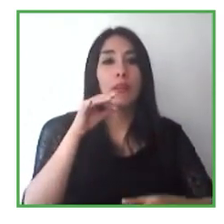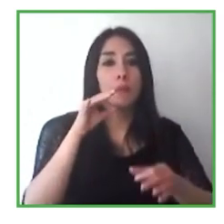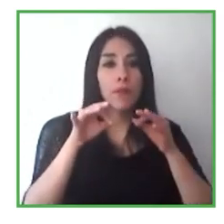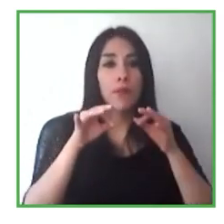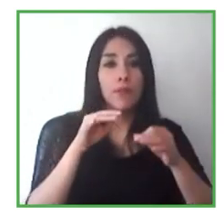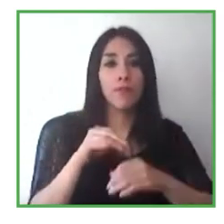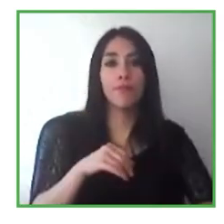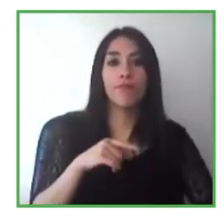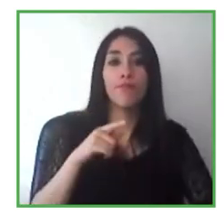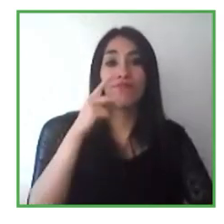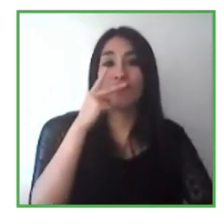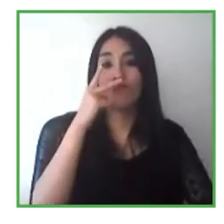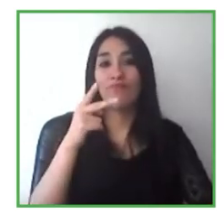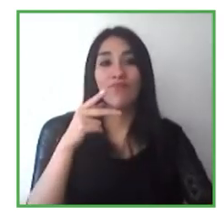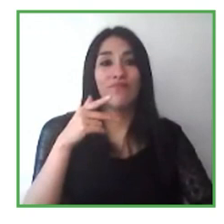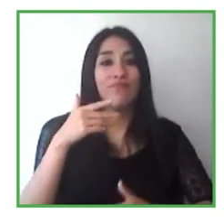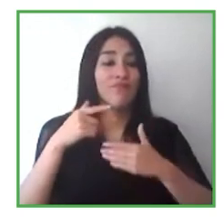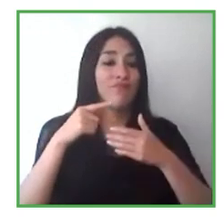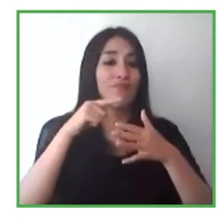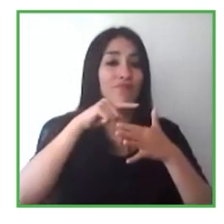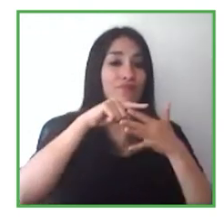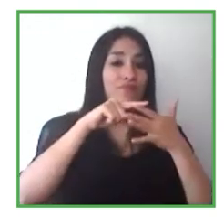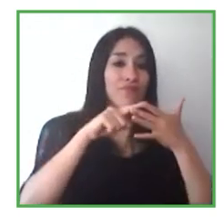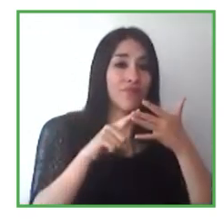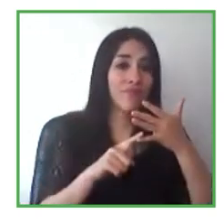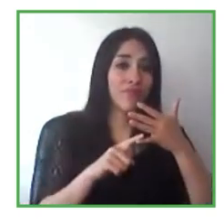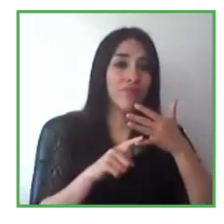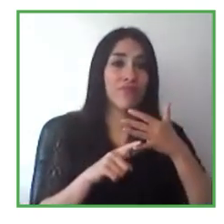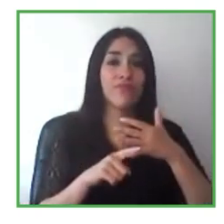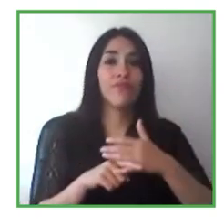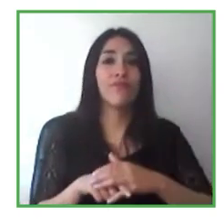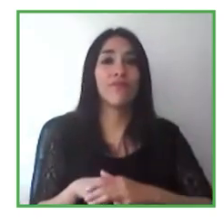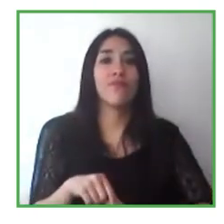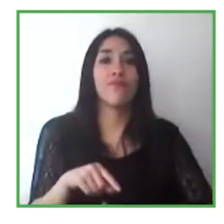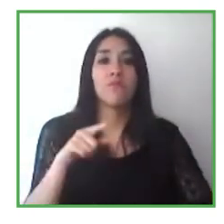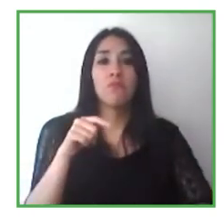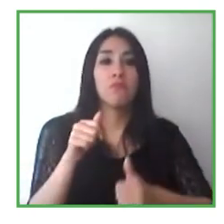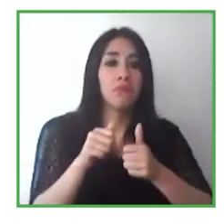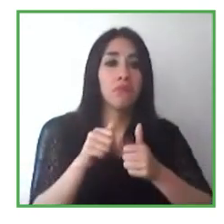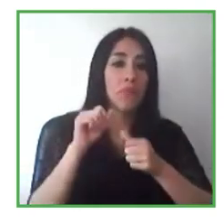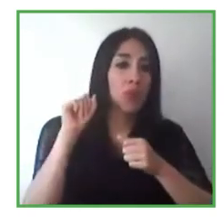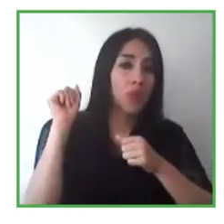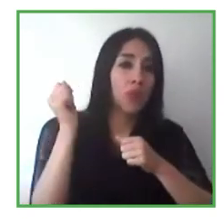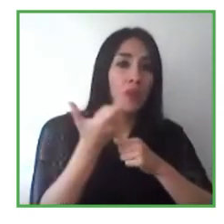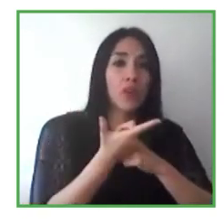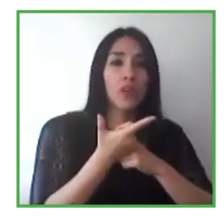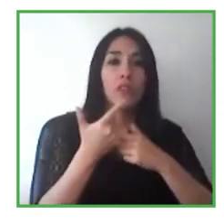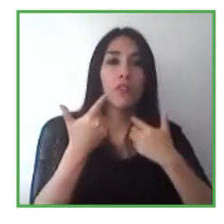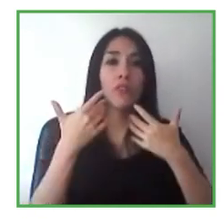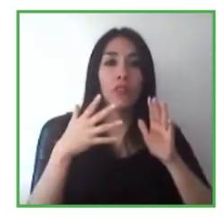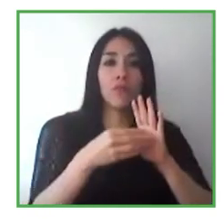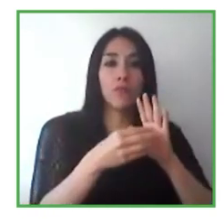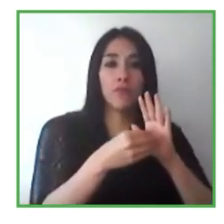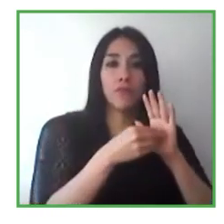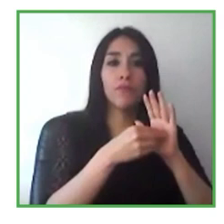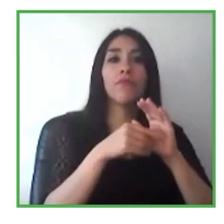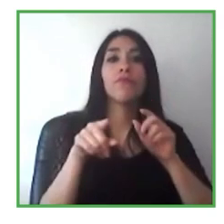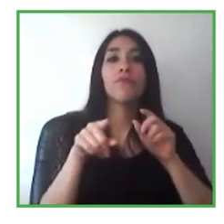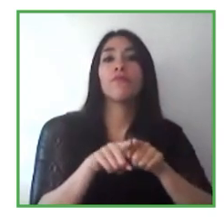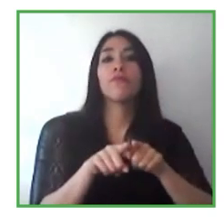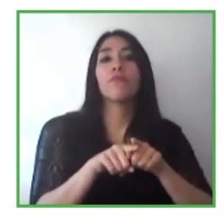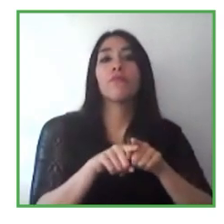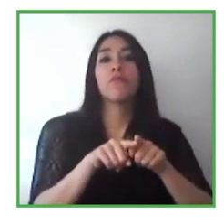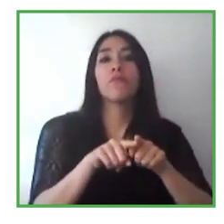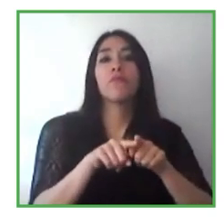¿cierto? No se trata solo de un único modelo para todos, sino que hay mucho más que podemos hacer todos, creo que lo que todos,